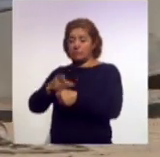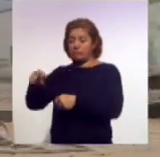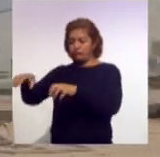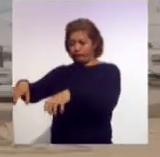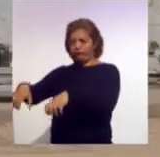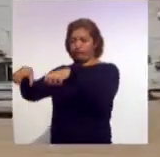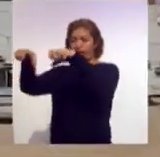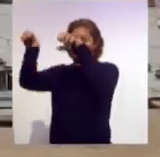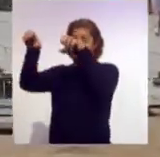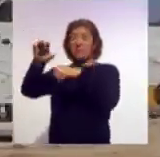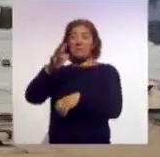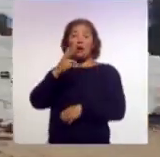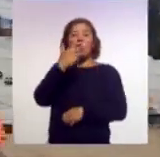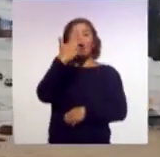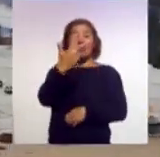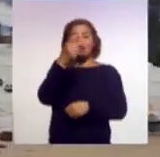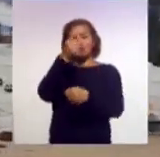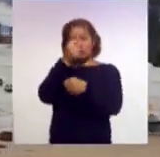toneladas.